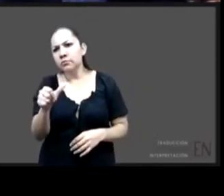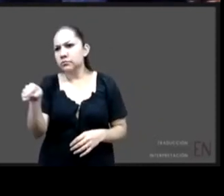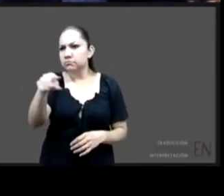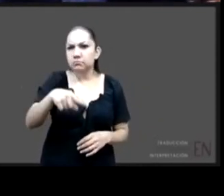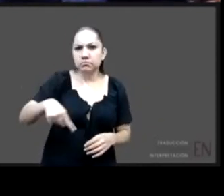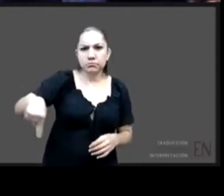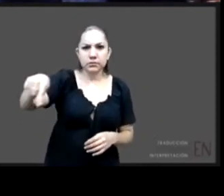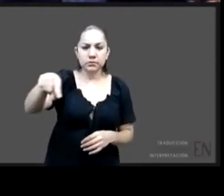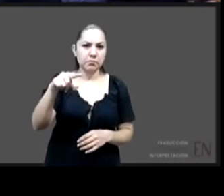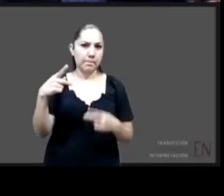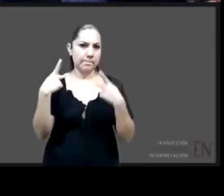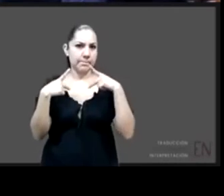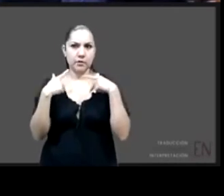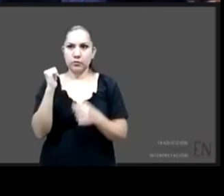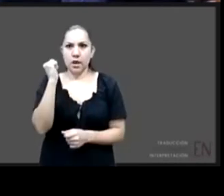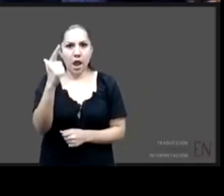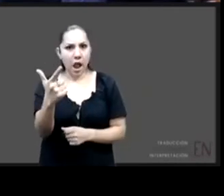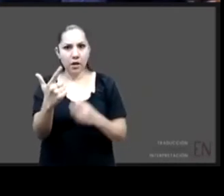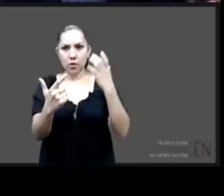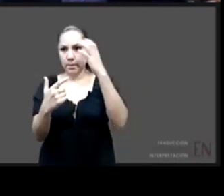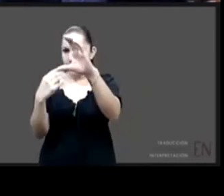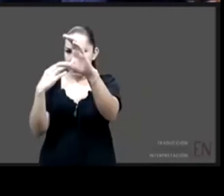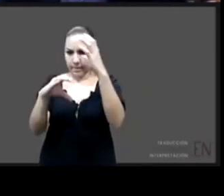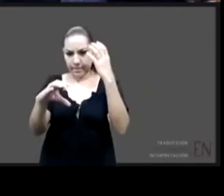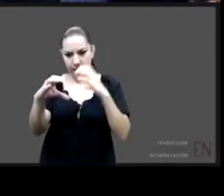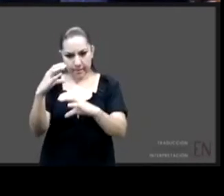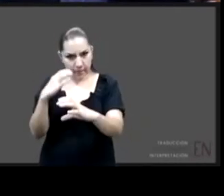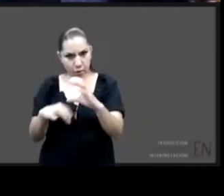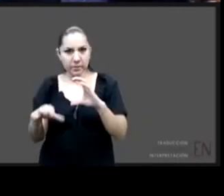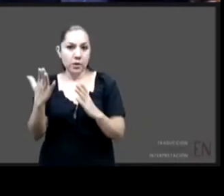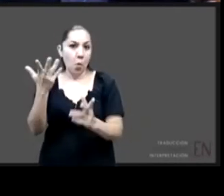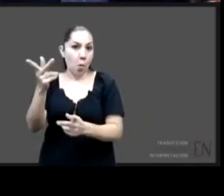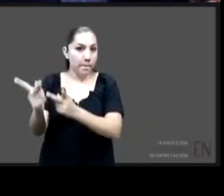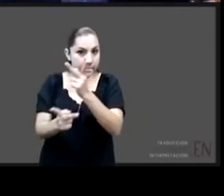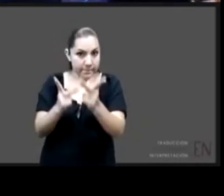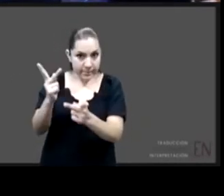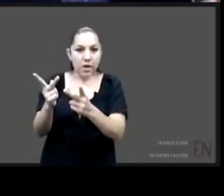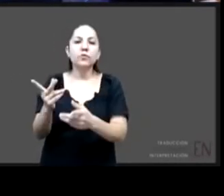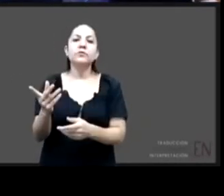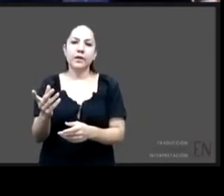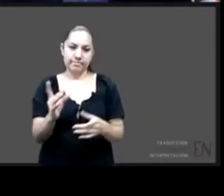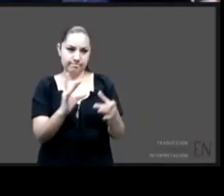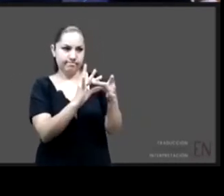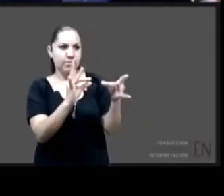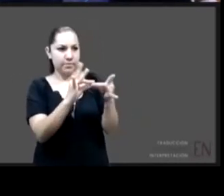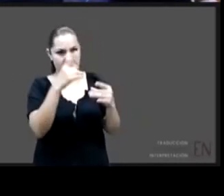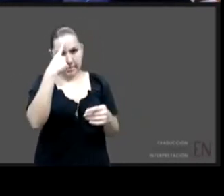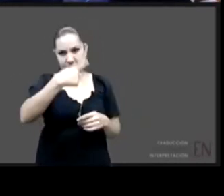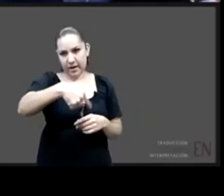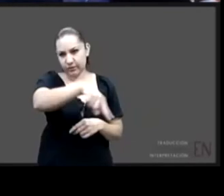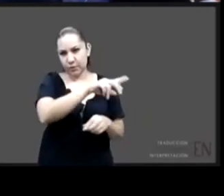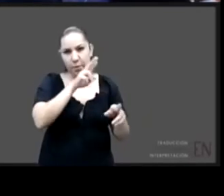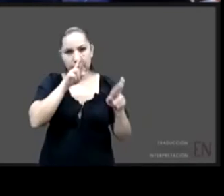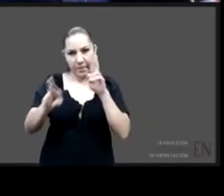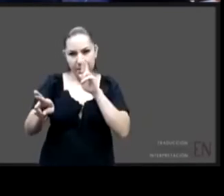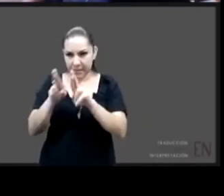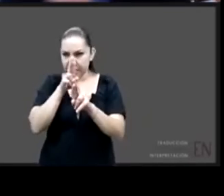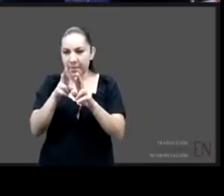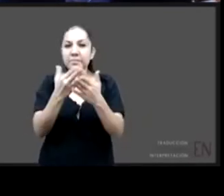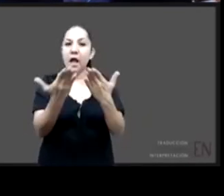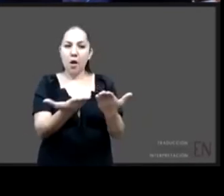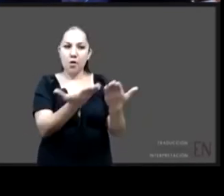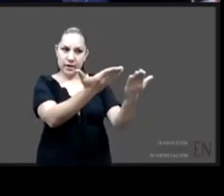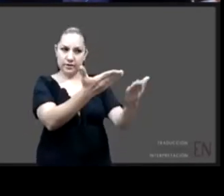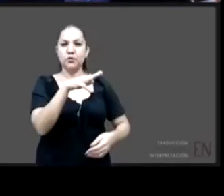preguntas y los comentarios de quienes están escuchándonos. Matilde, tienes la palabra, muchas gracias, además